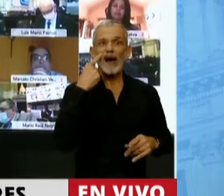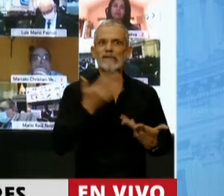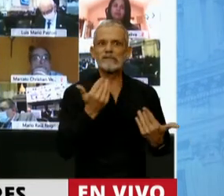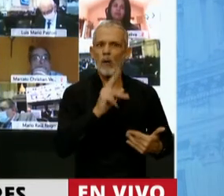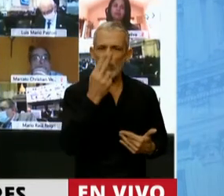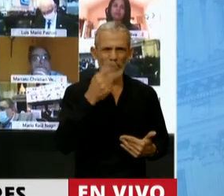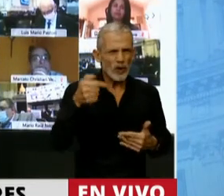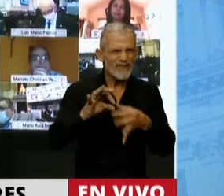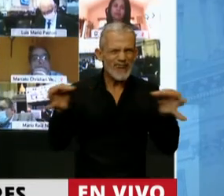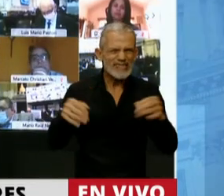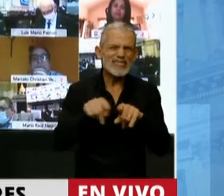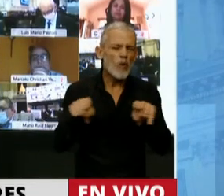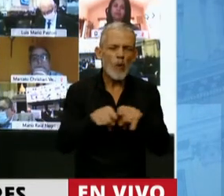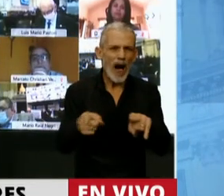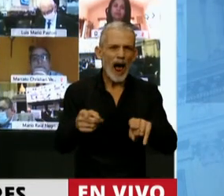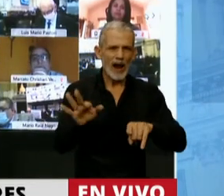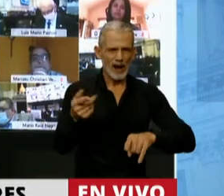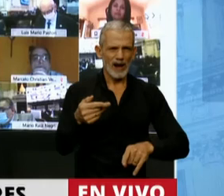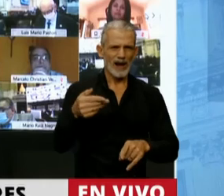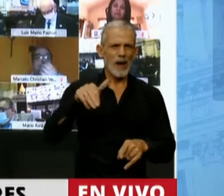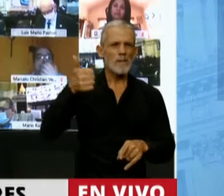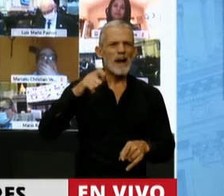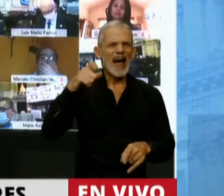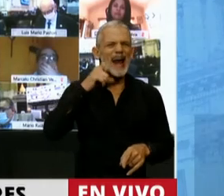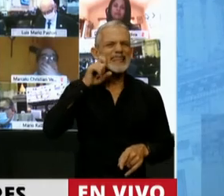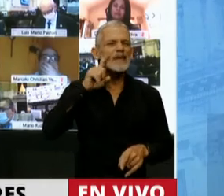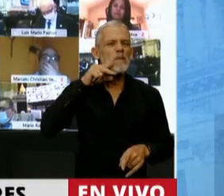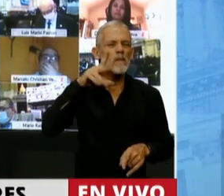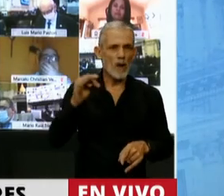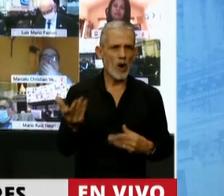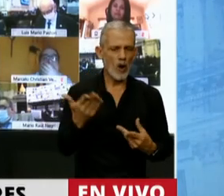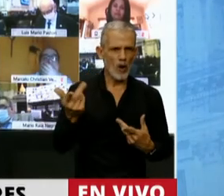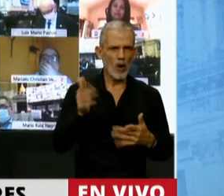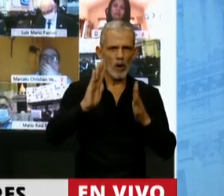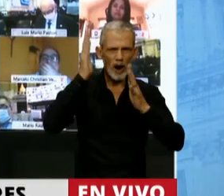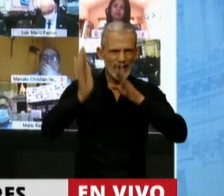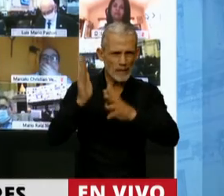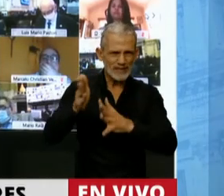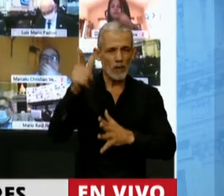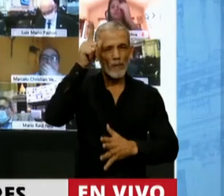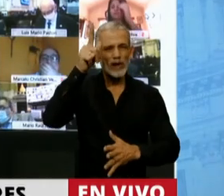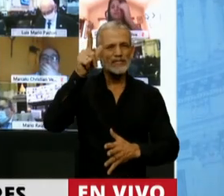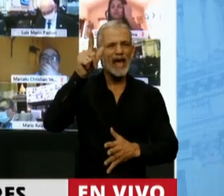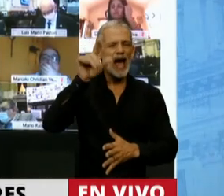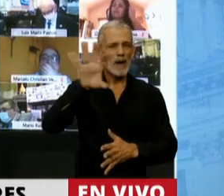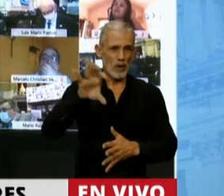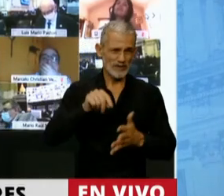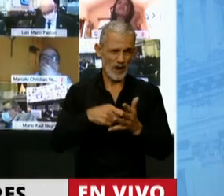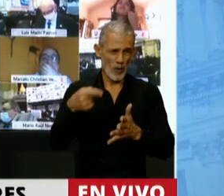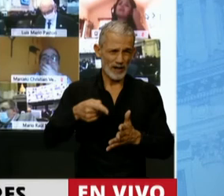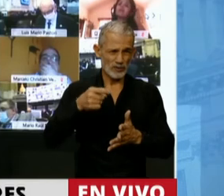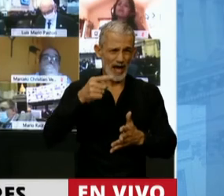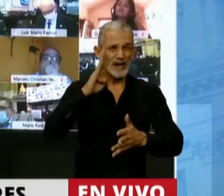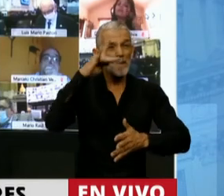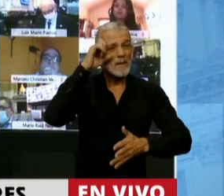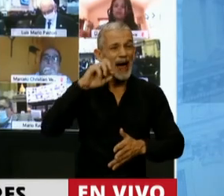frases similares, macartismo, combinan la amenaza represiva de la bonaerense de Berni con las